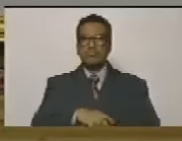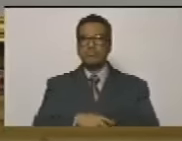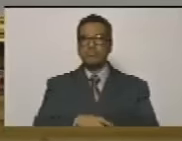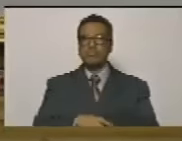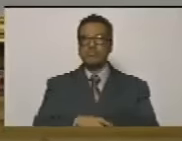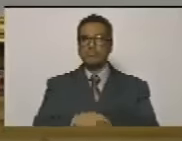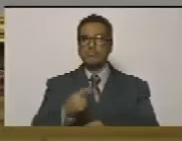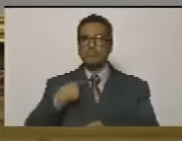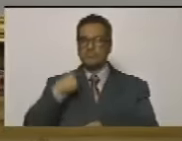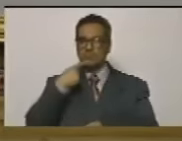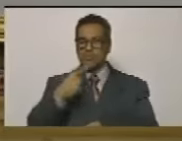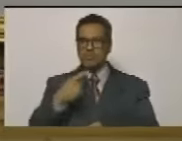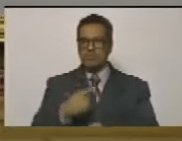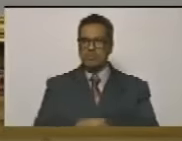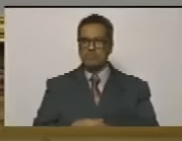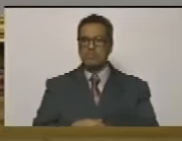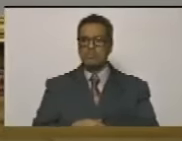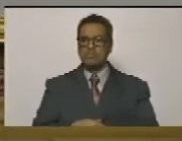Rendimos homenaje